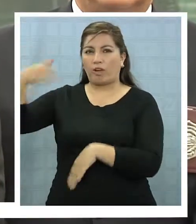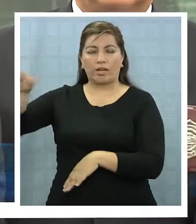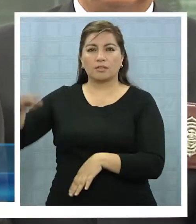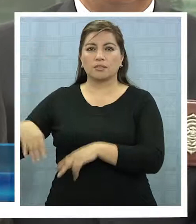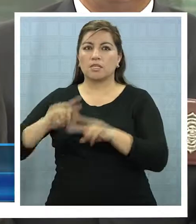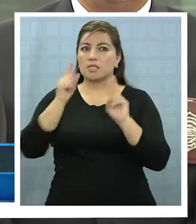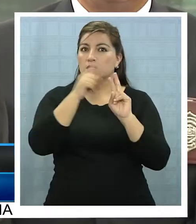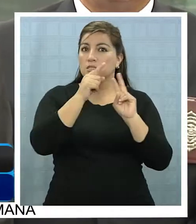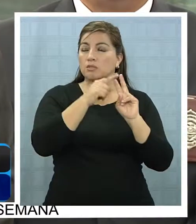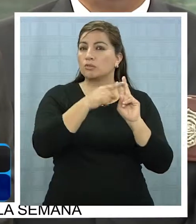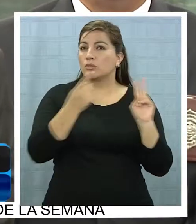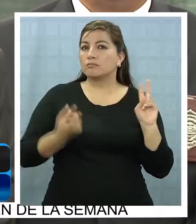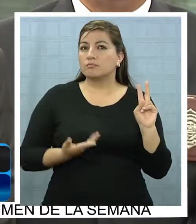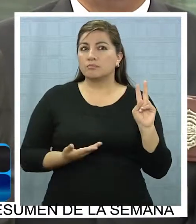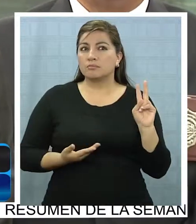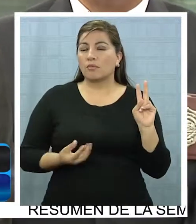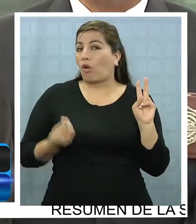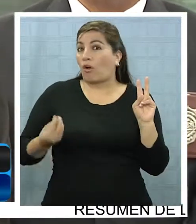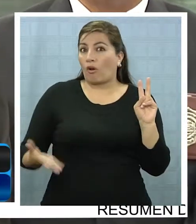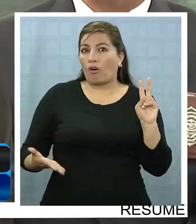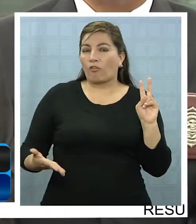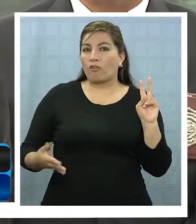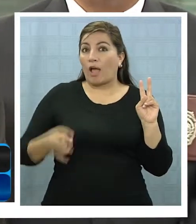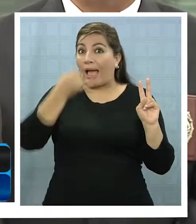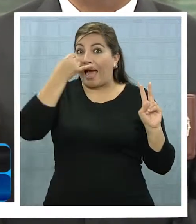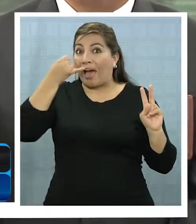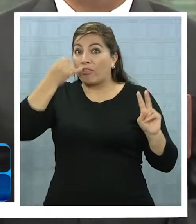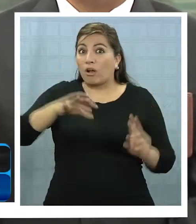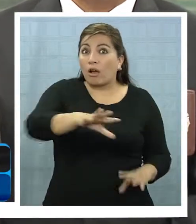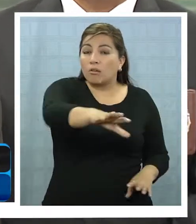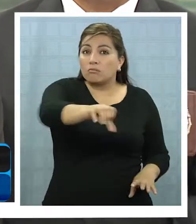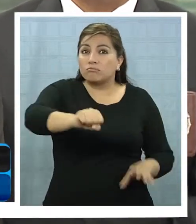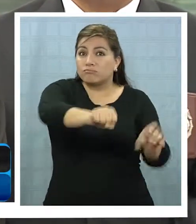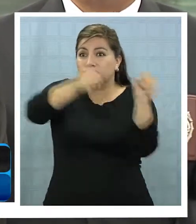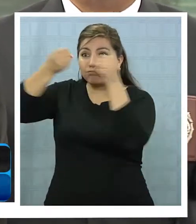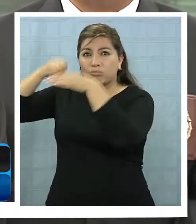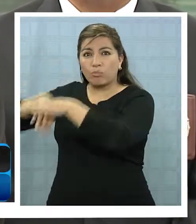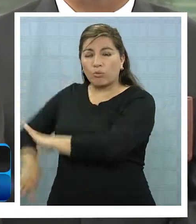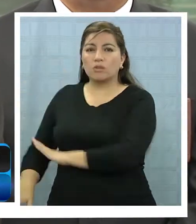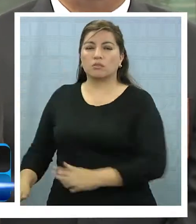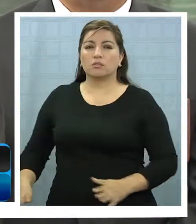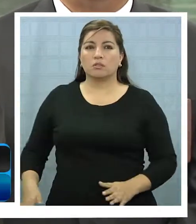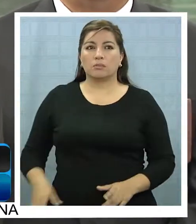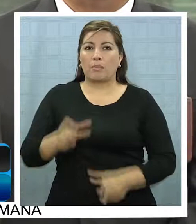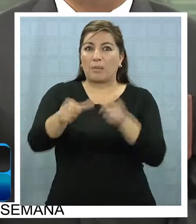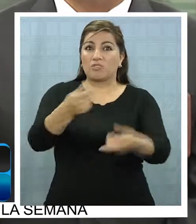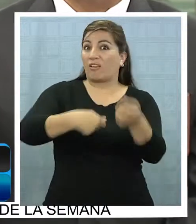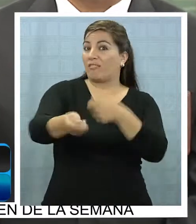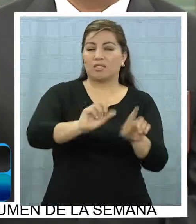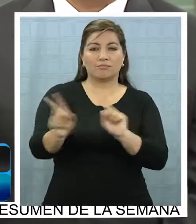en segundo lugar, obviamente, incautar la droga para que no llegue a la ciudadanía, y en tercer lugar,